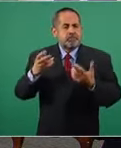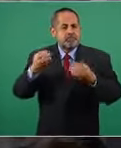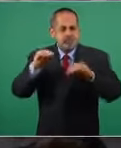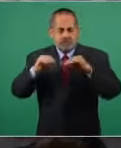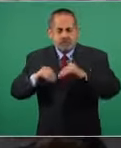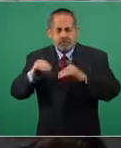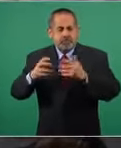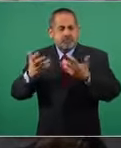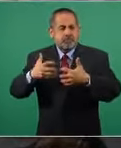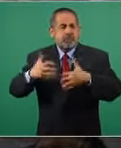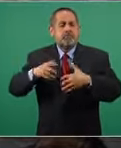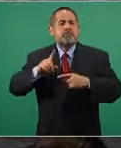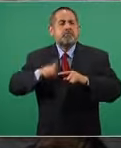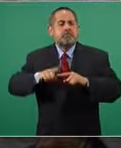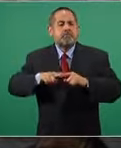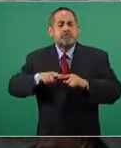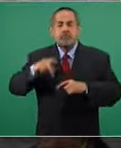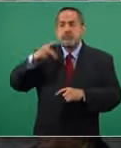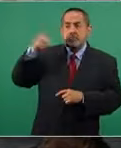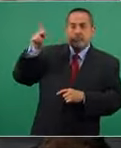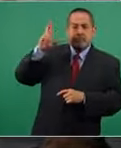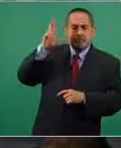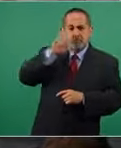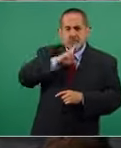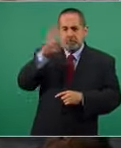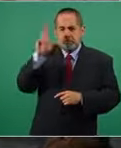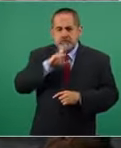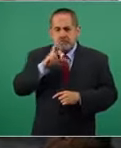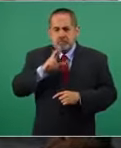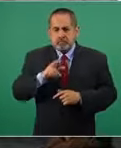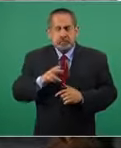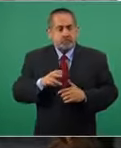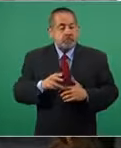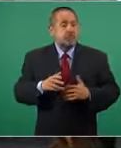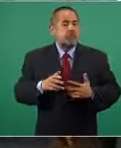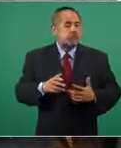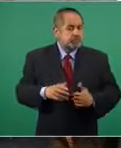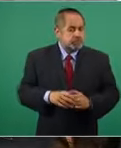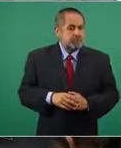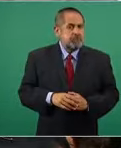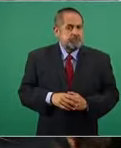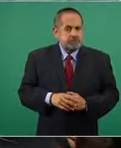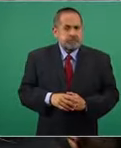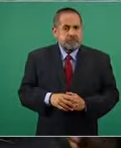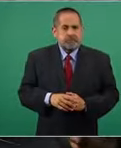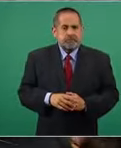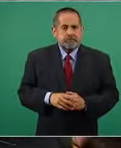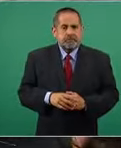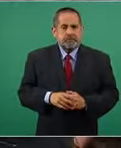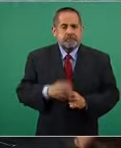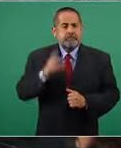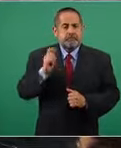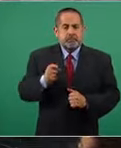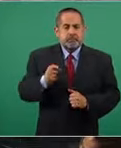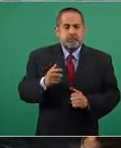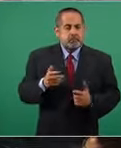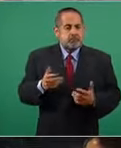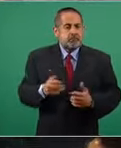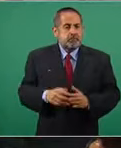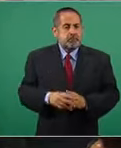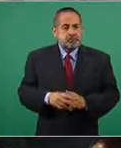Rusia y que es de un